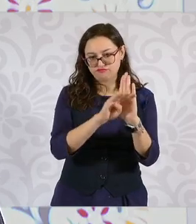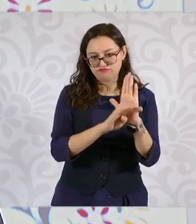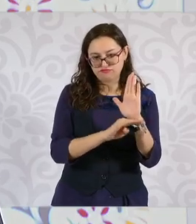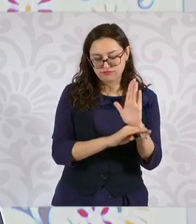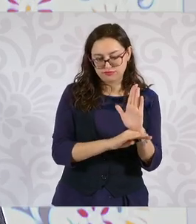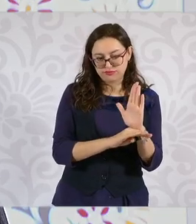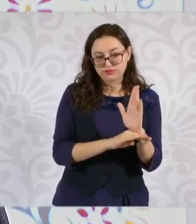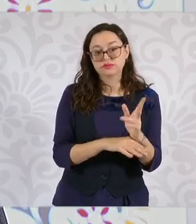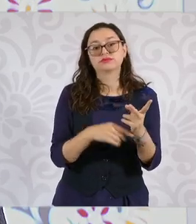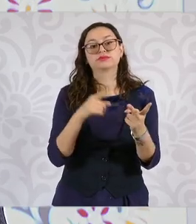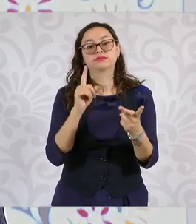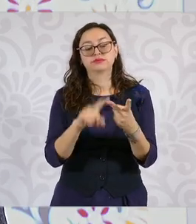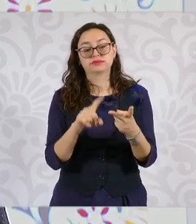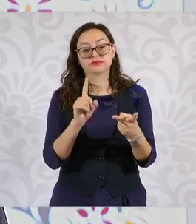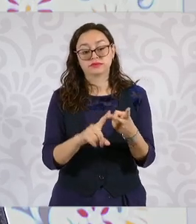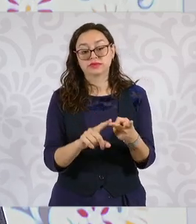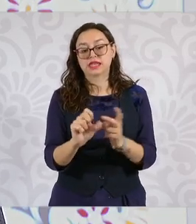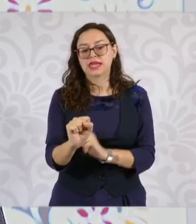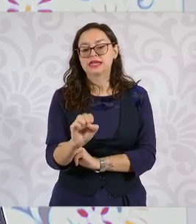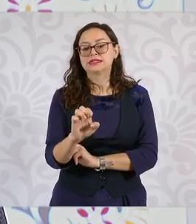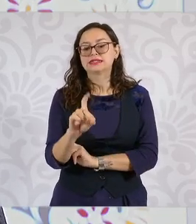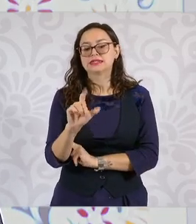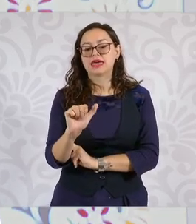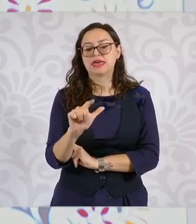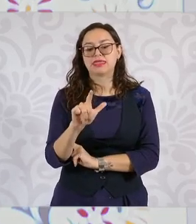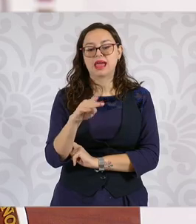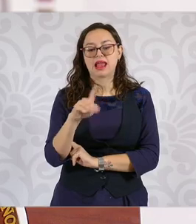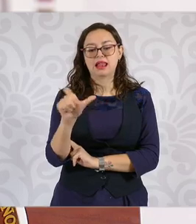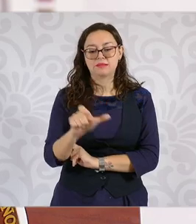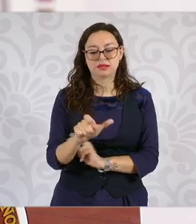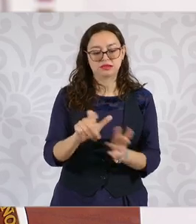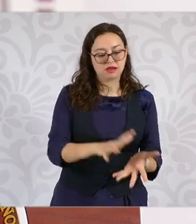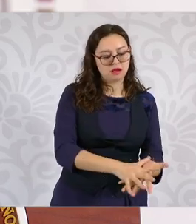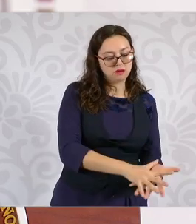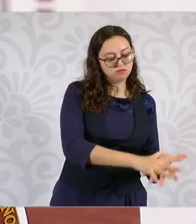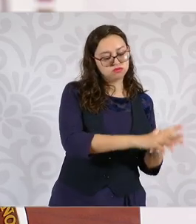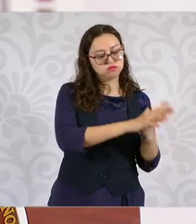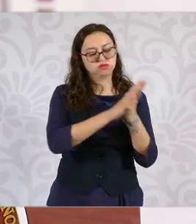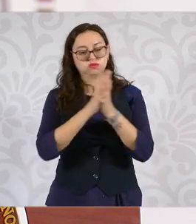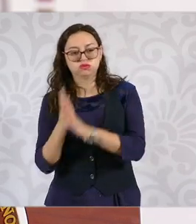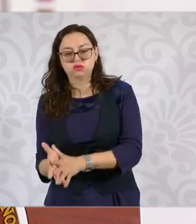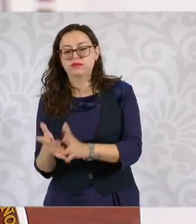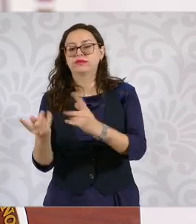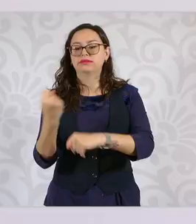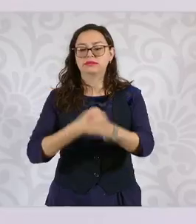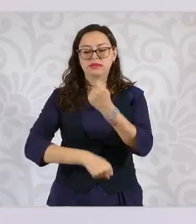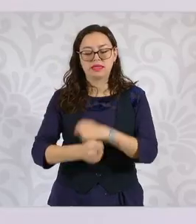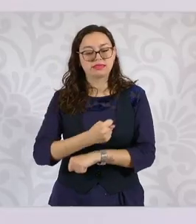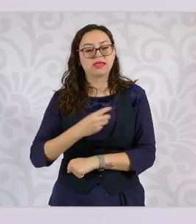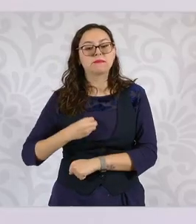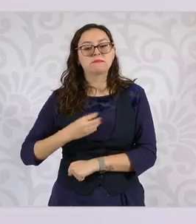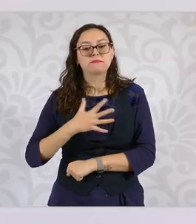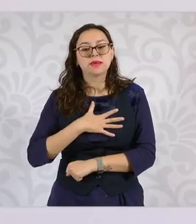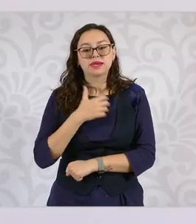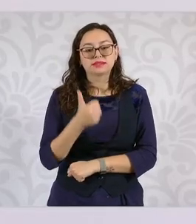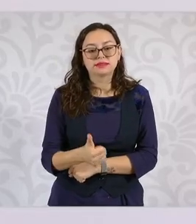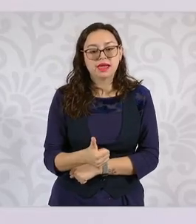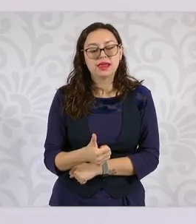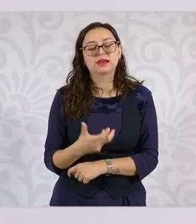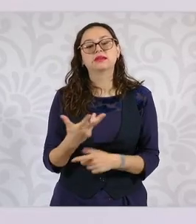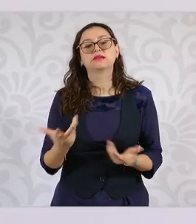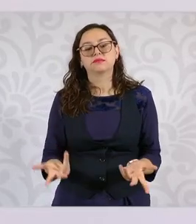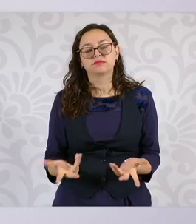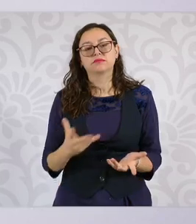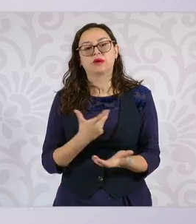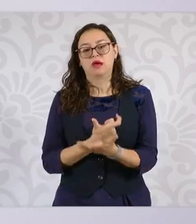de cómo vamos a transformarse Galmex en las tiendas de bienestar, vinculado con precios de garantía,